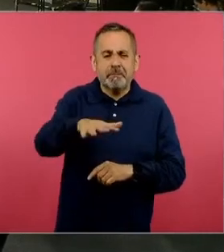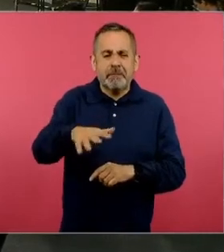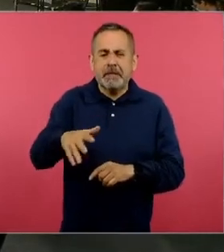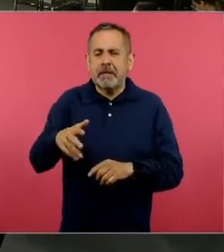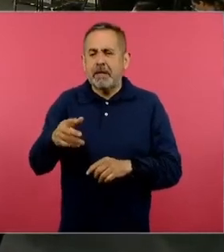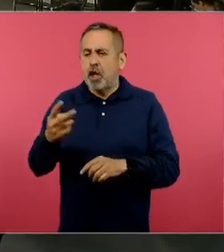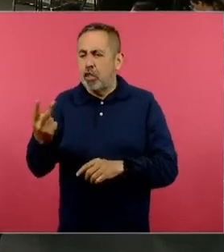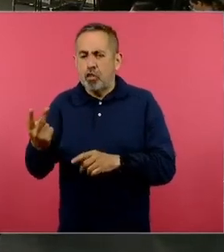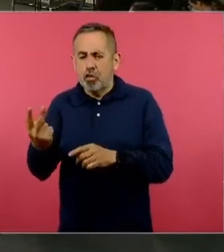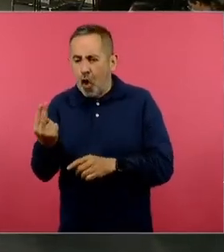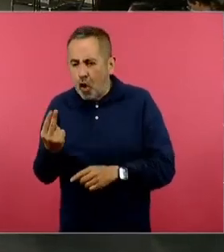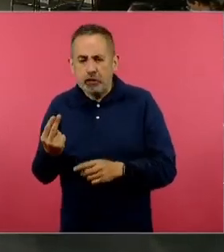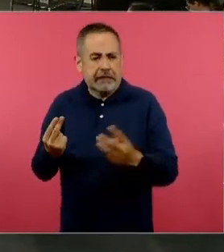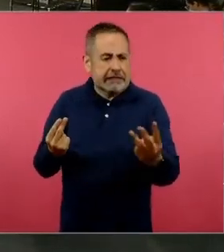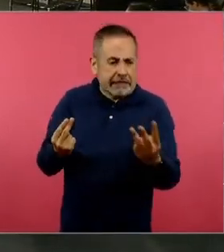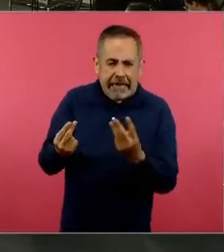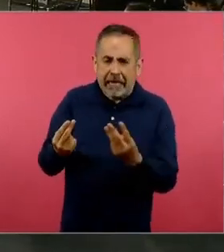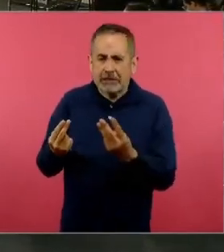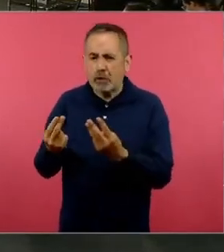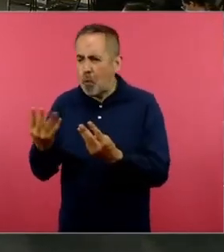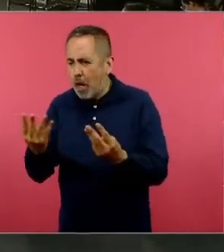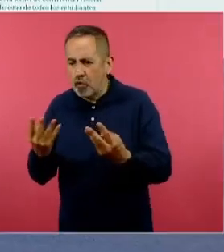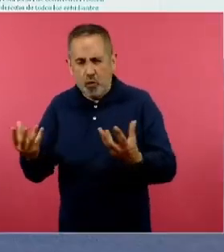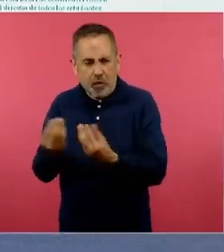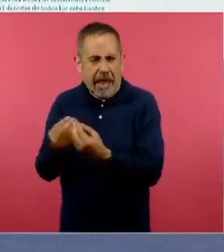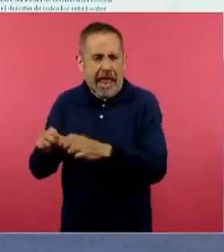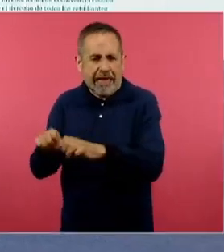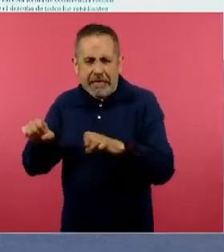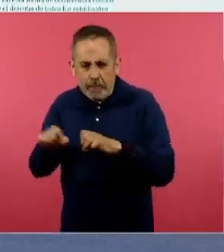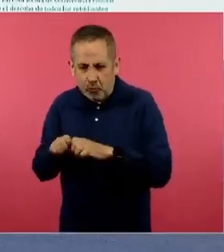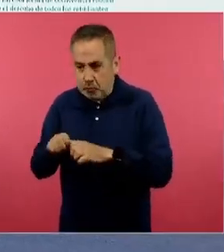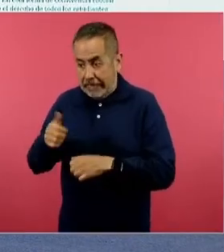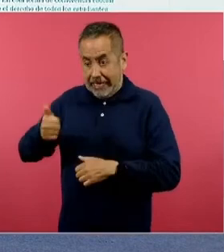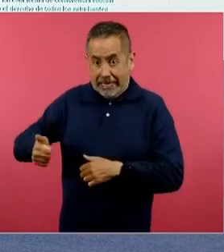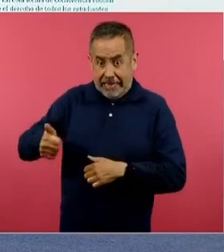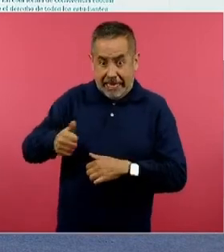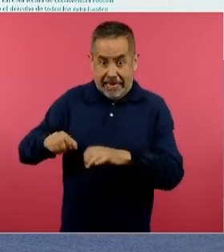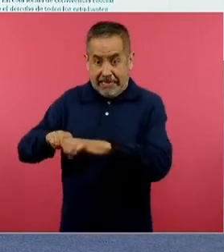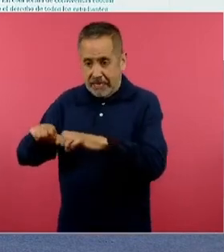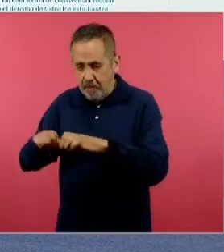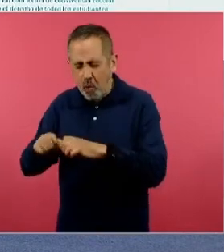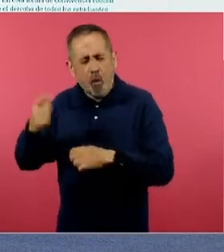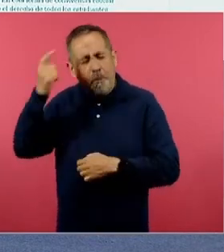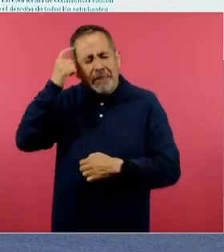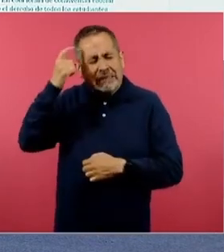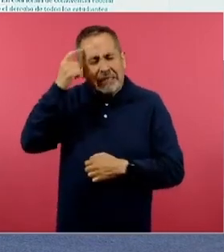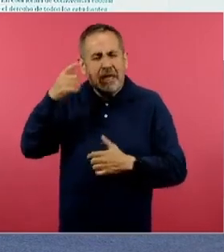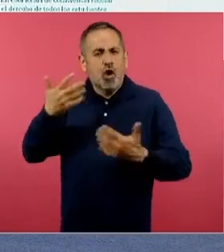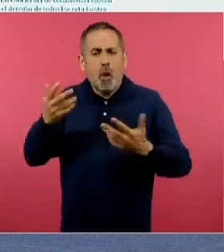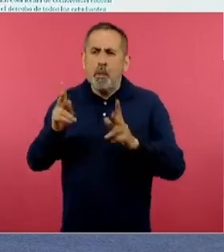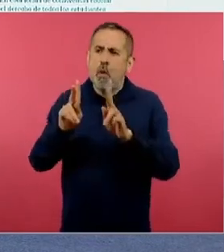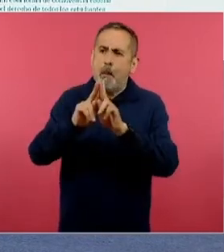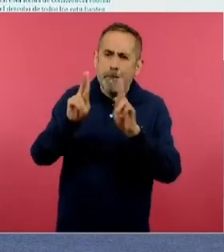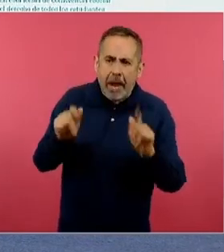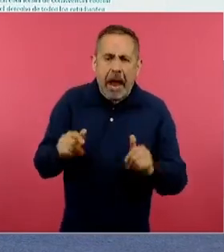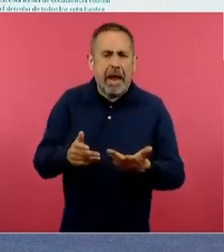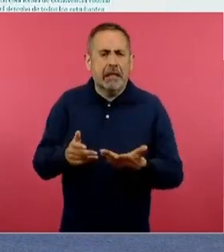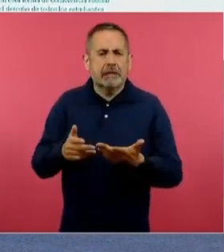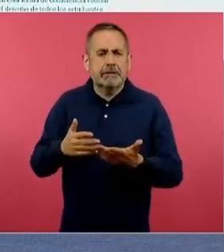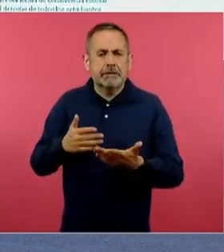en vinas, en equipos, acerca de la reflexión sobre la cultura de la paz, convivencia,